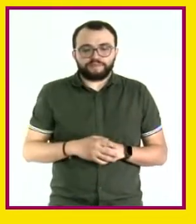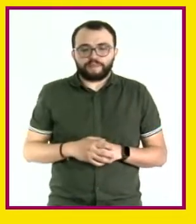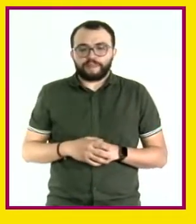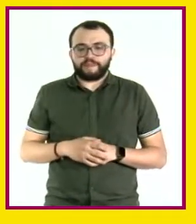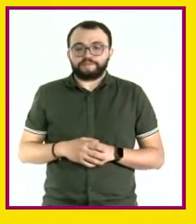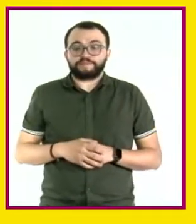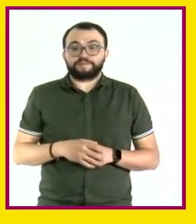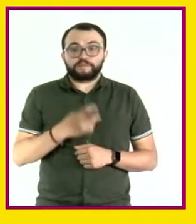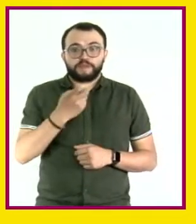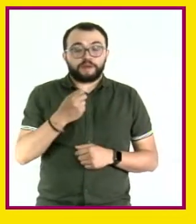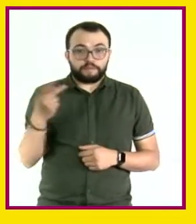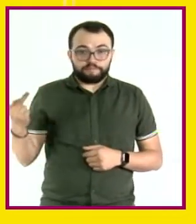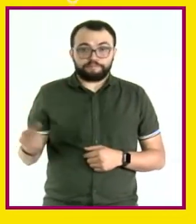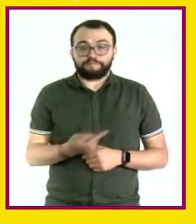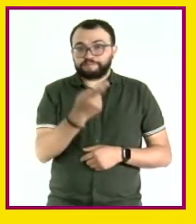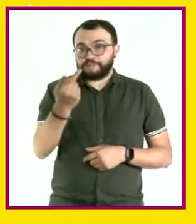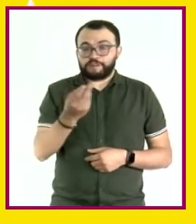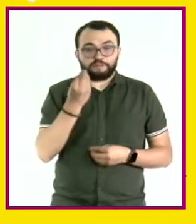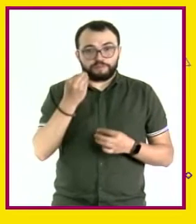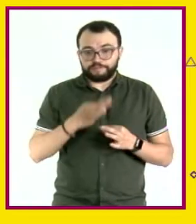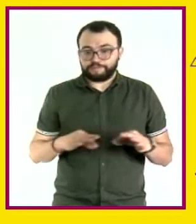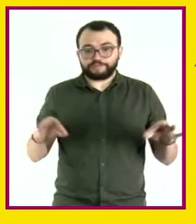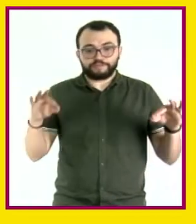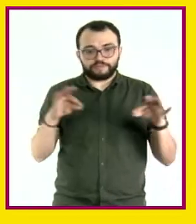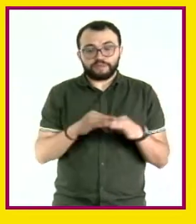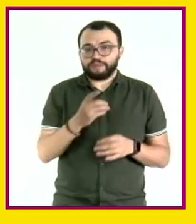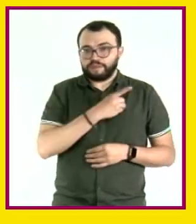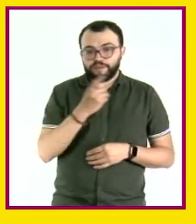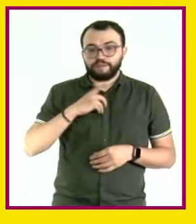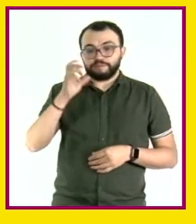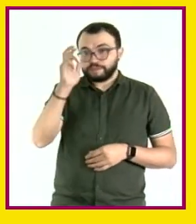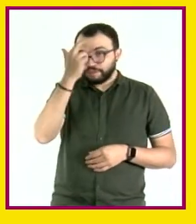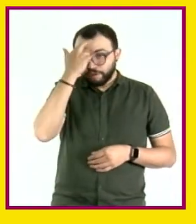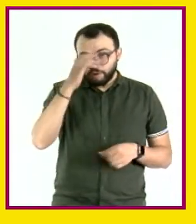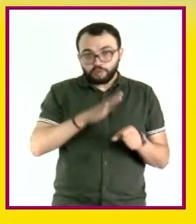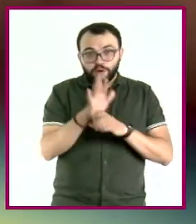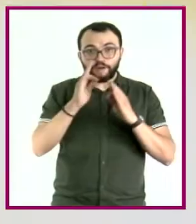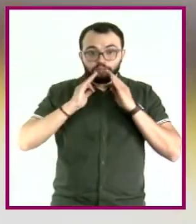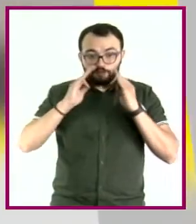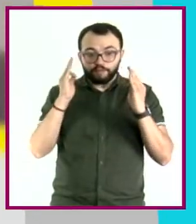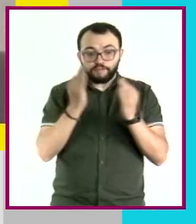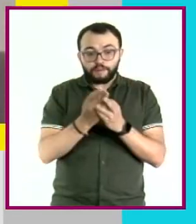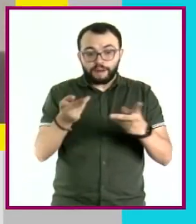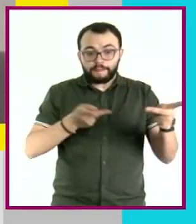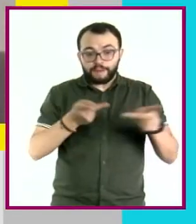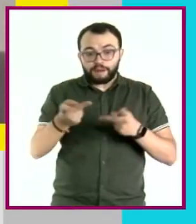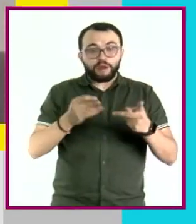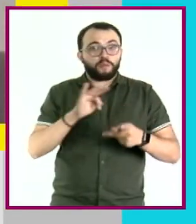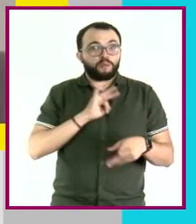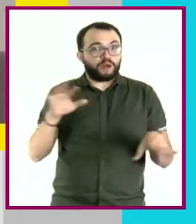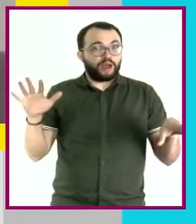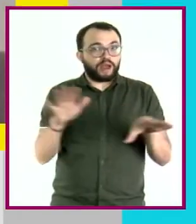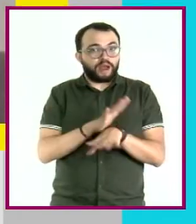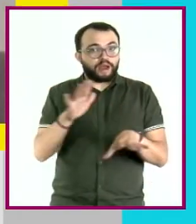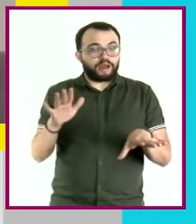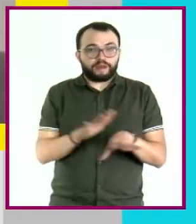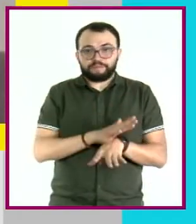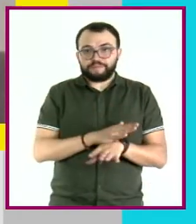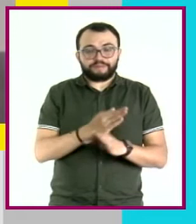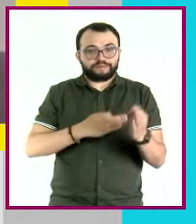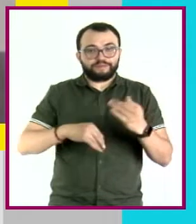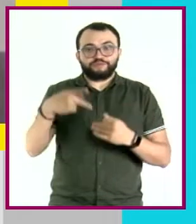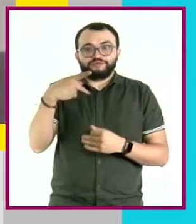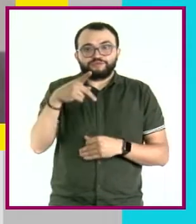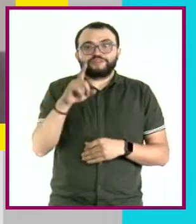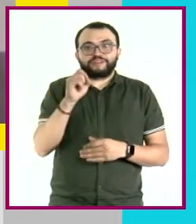Esta es una pregunta muy importante. Hay que recordar que la forma de preparación de un alimento puede modificar totalmente su